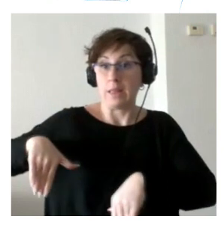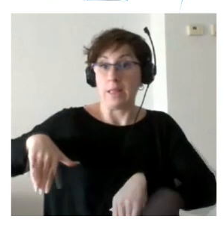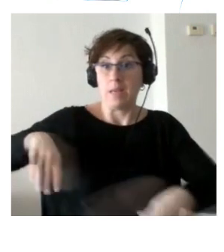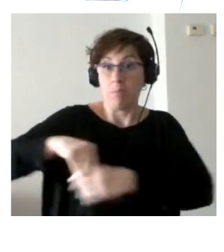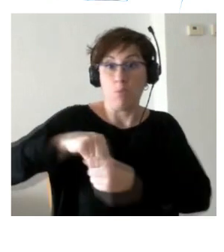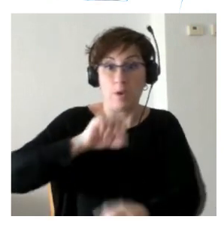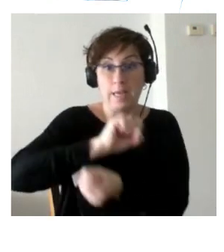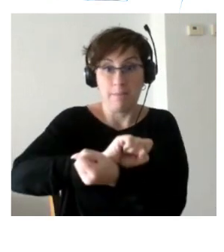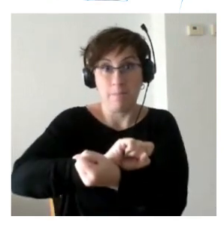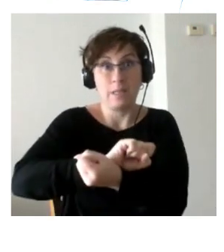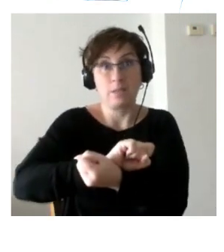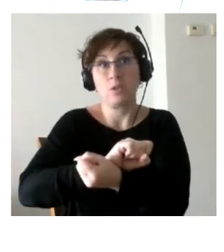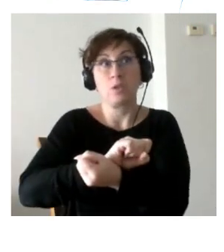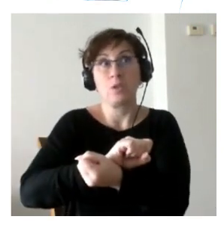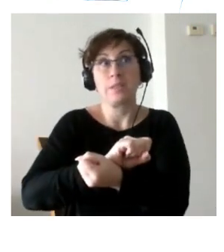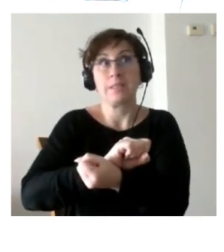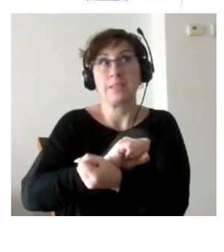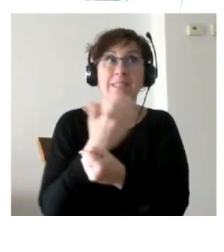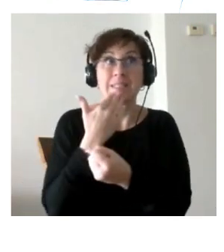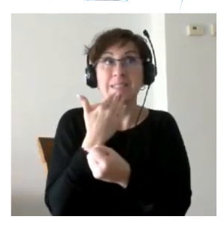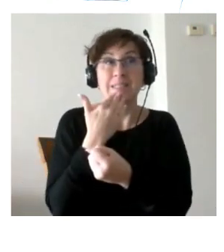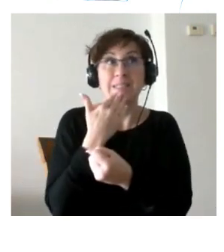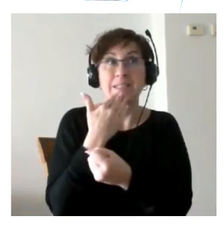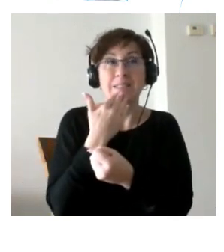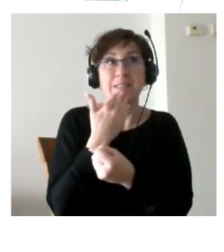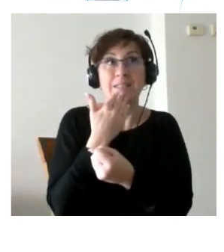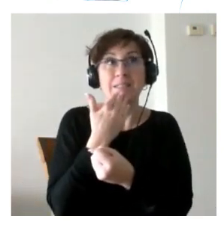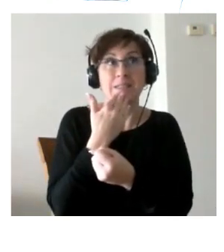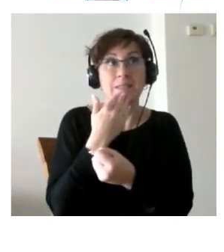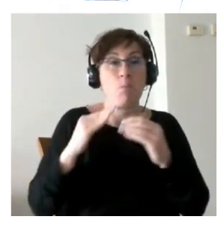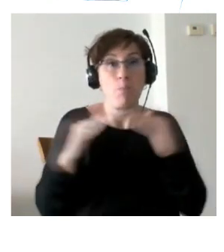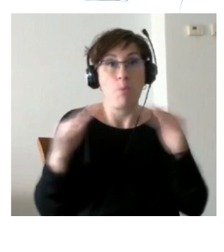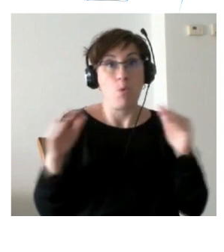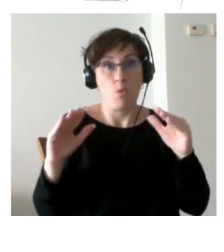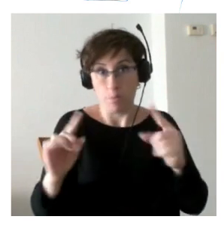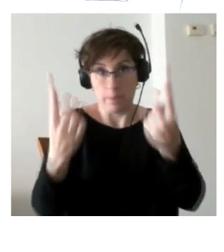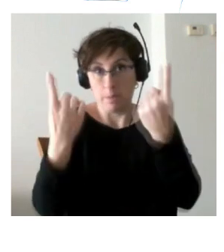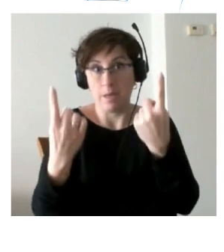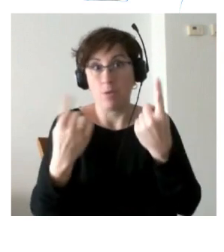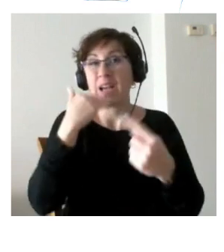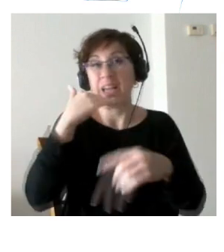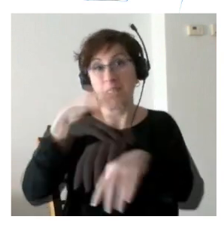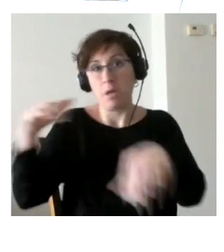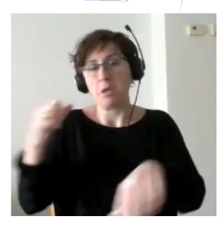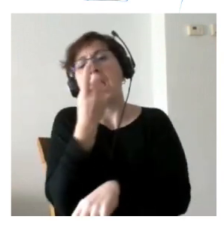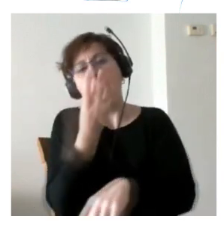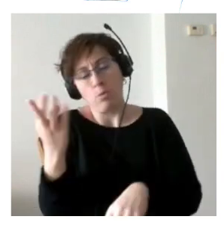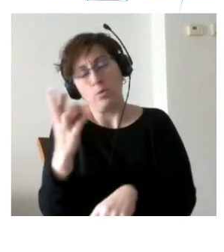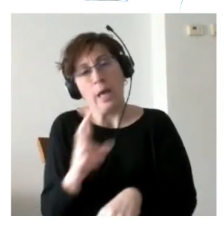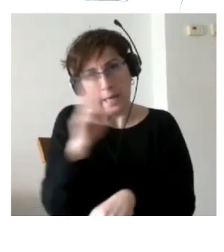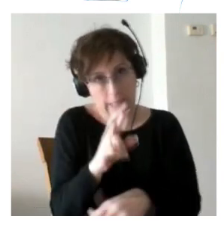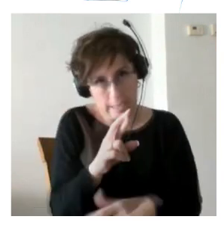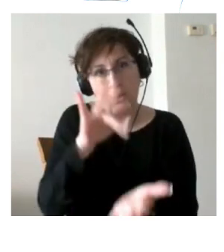era su último ingreso en prisión era el primer ingreso en prisión pero también había reincidentes la mayor parte